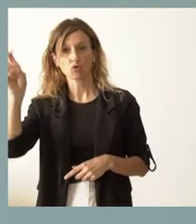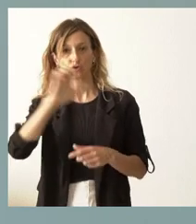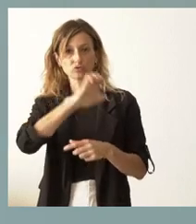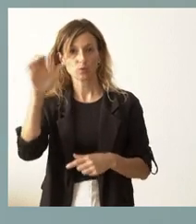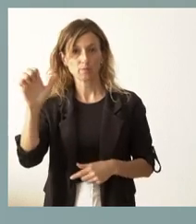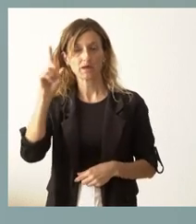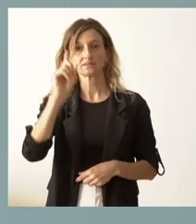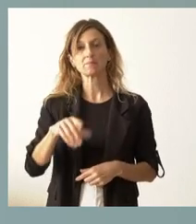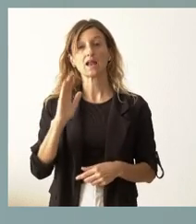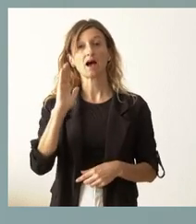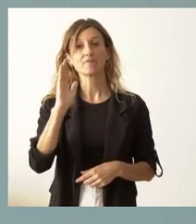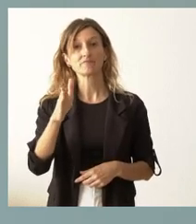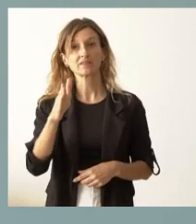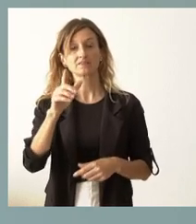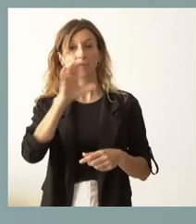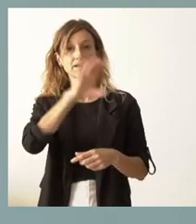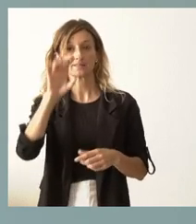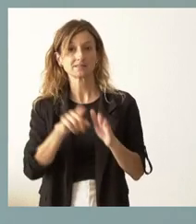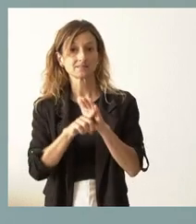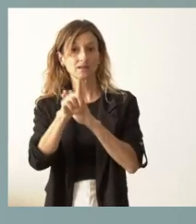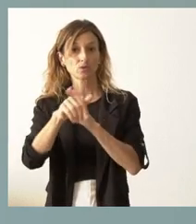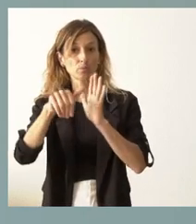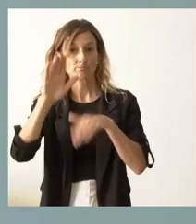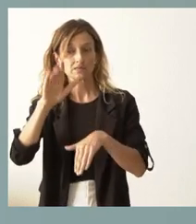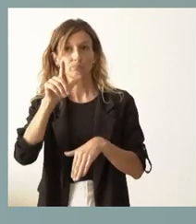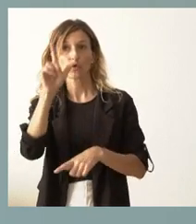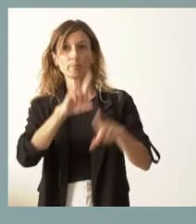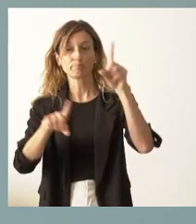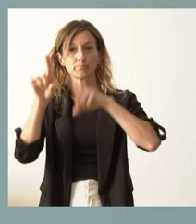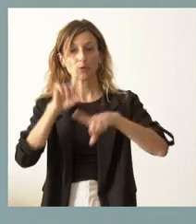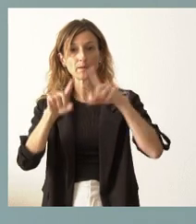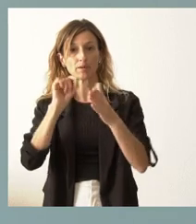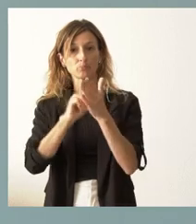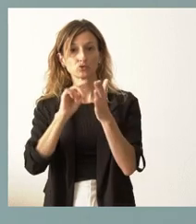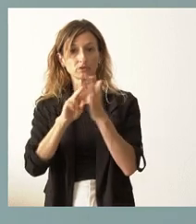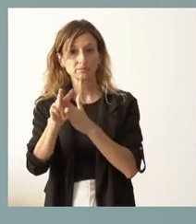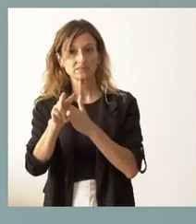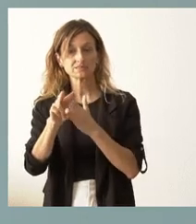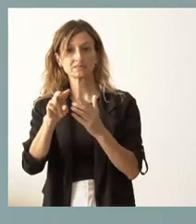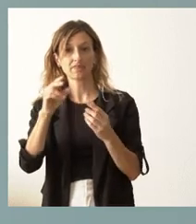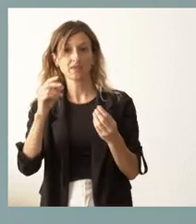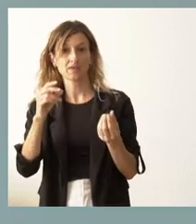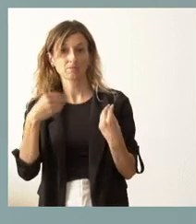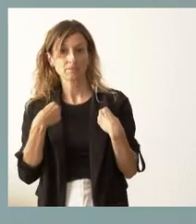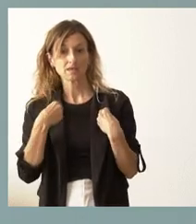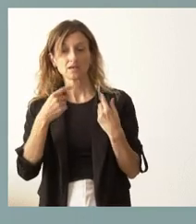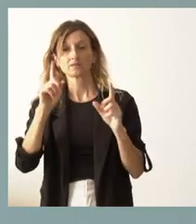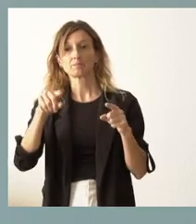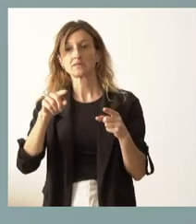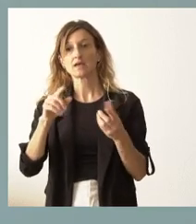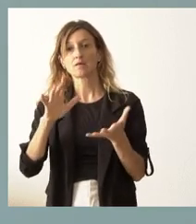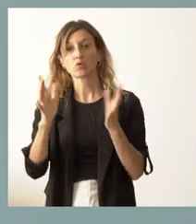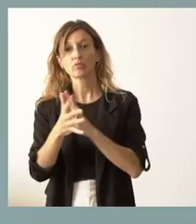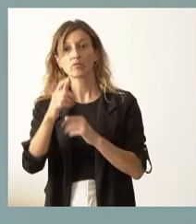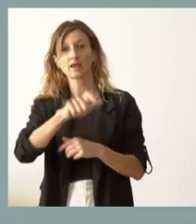y que afecta generalmente a los países más desarrollados, que son los que tienen más problemas desde el punto de vista demográfico y de evolución de la población.